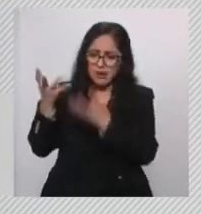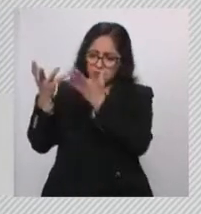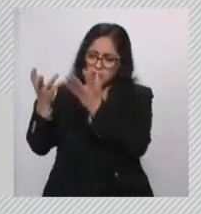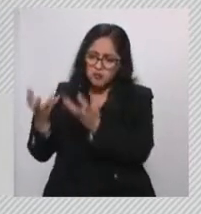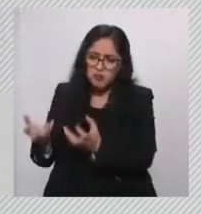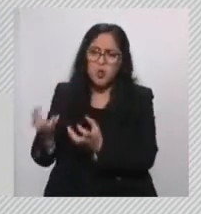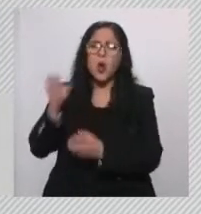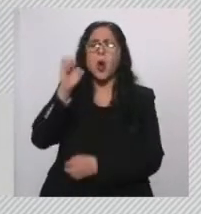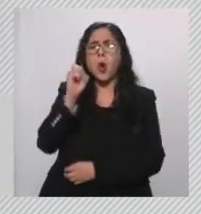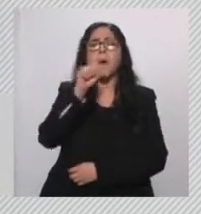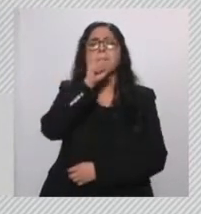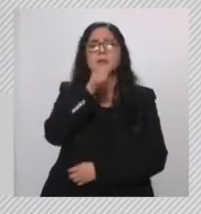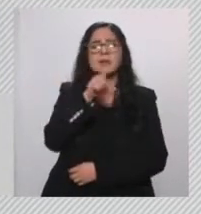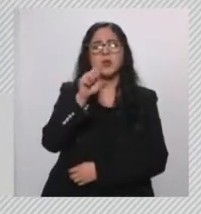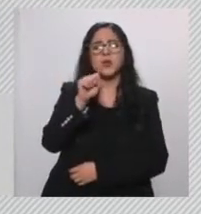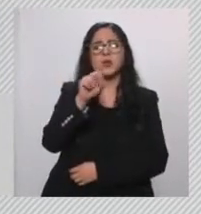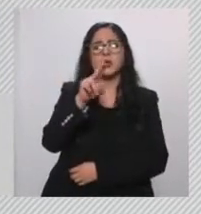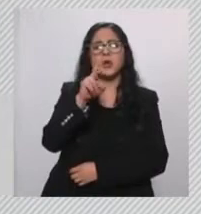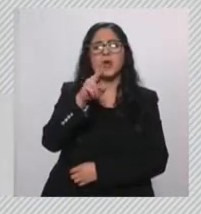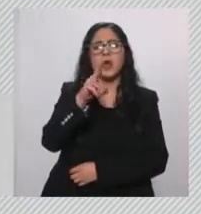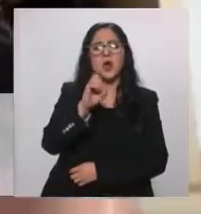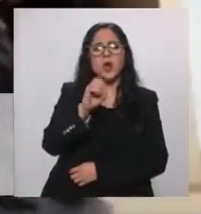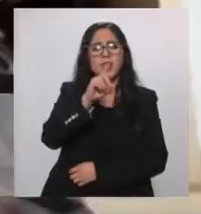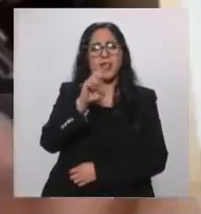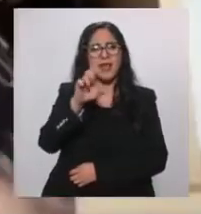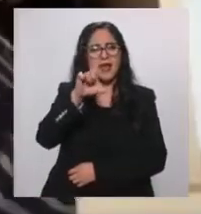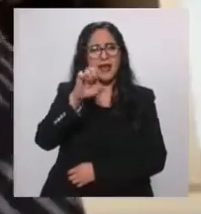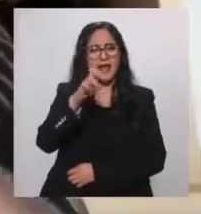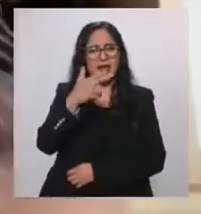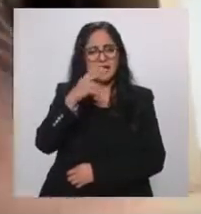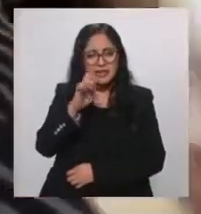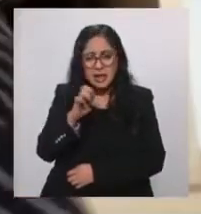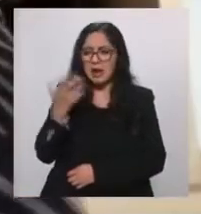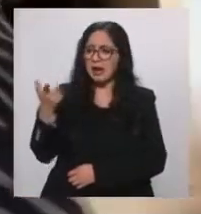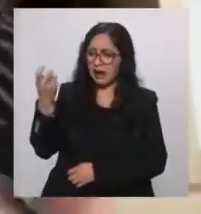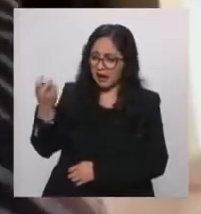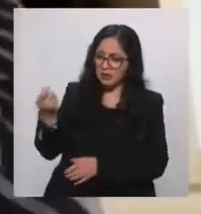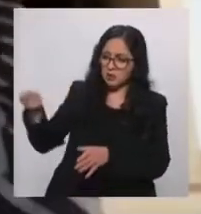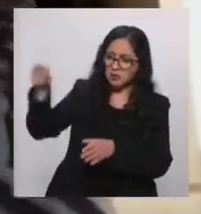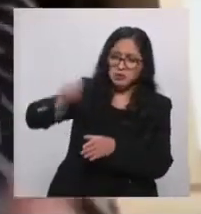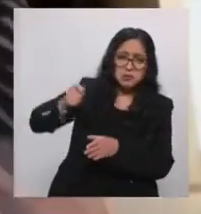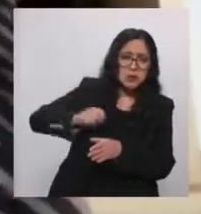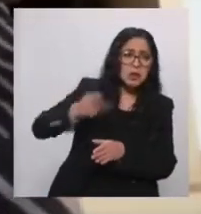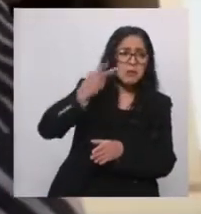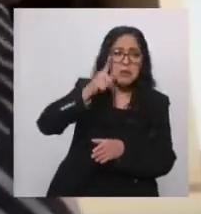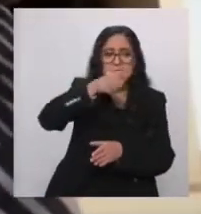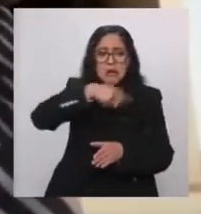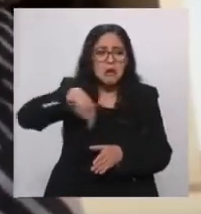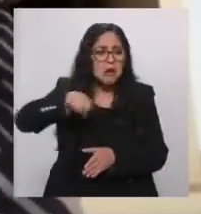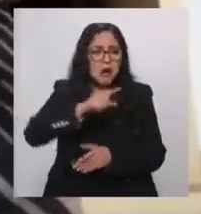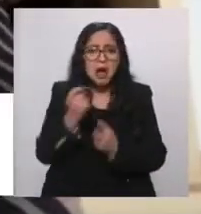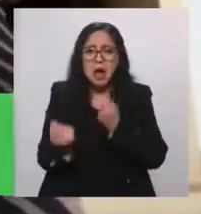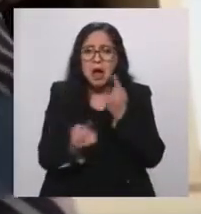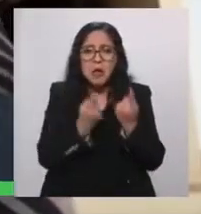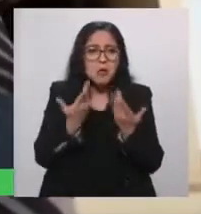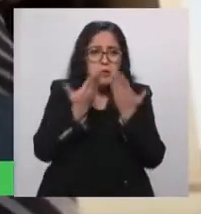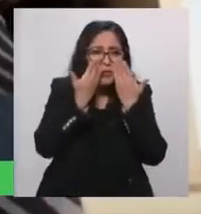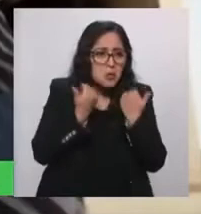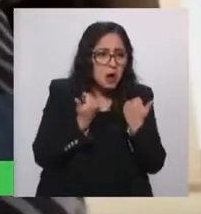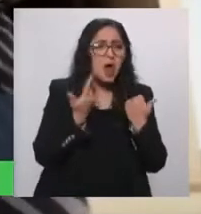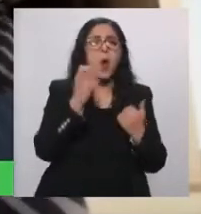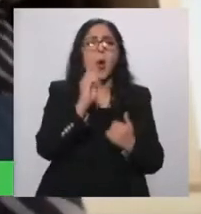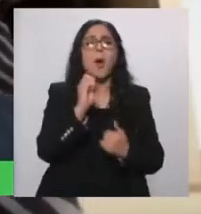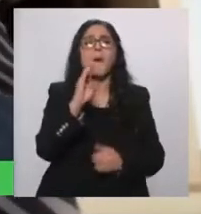suero de leche, lo que sobra ahí del kefir cuando se separa, pero bueno, si no lo tienes, porque la gente no suele tener kefir en su casa o